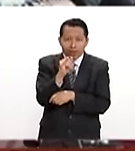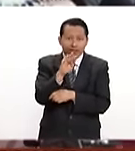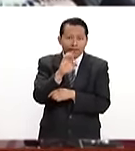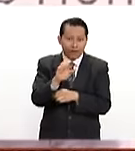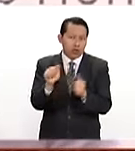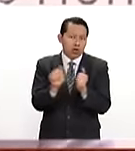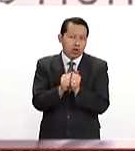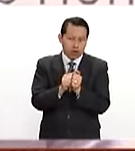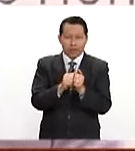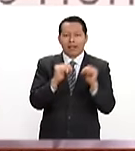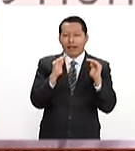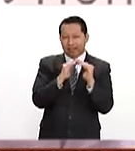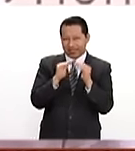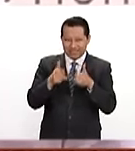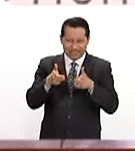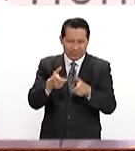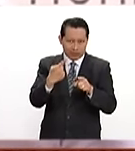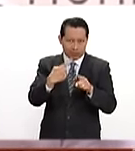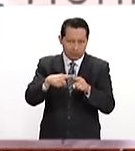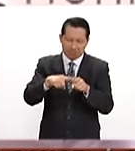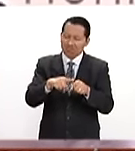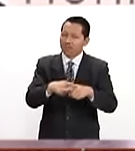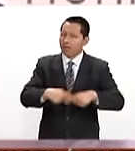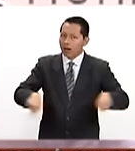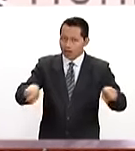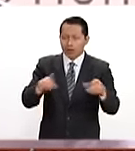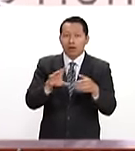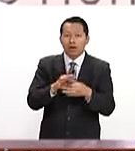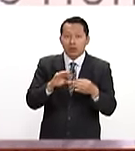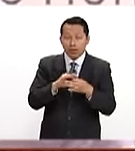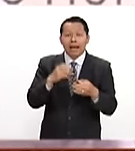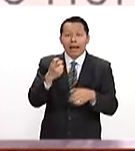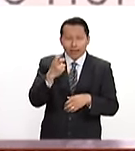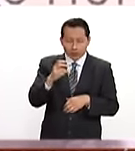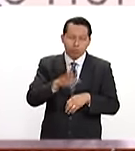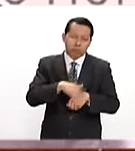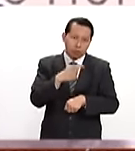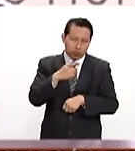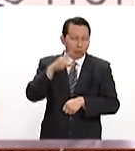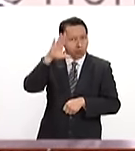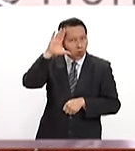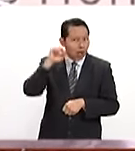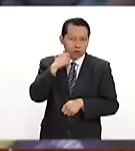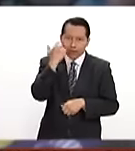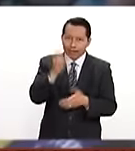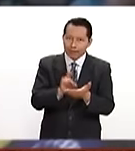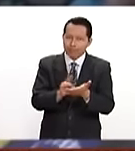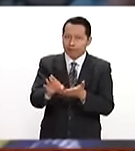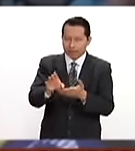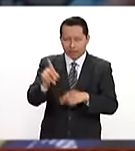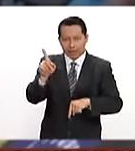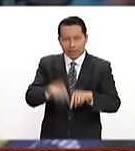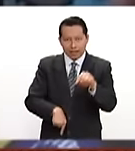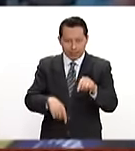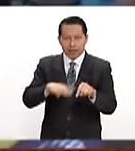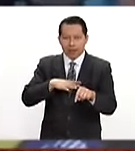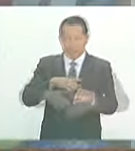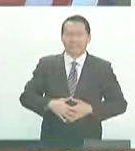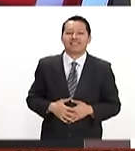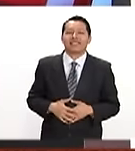distintas. Recordemos que por estos hechos el Congreso morelense busca destituirlo de su cargo como alcalde de Cuernavaca.